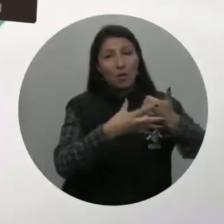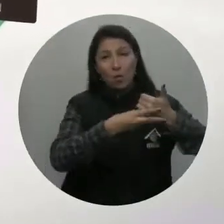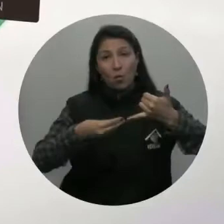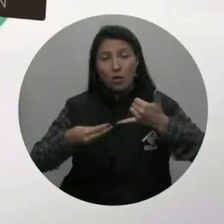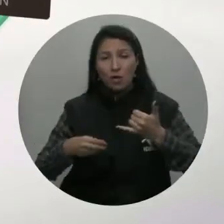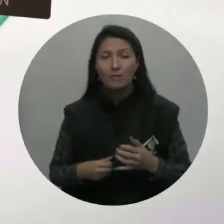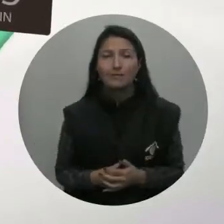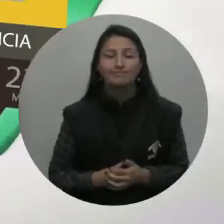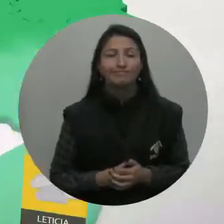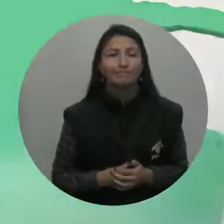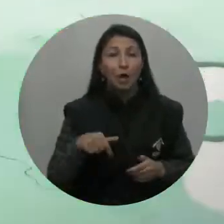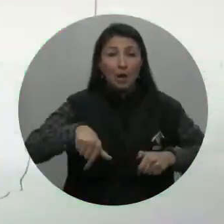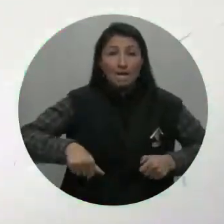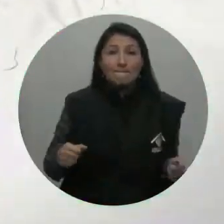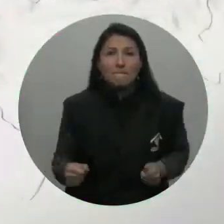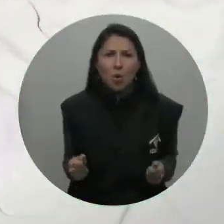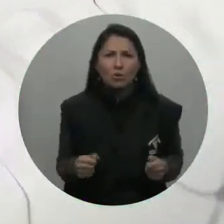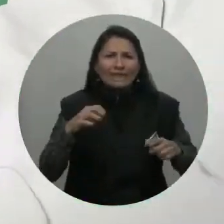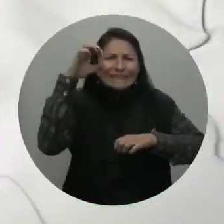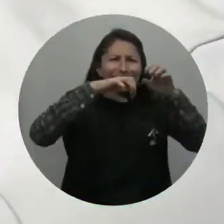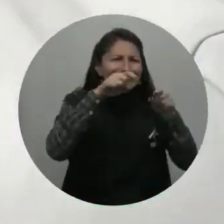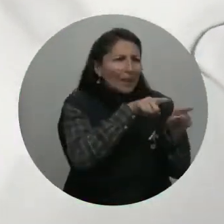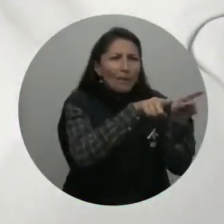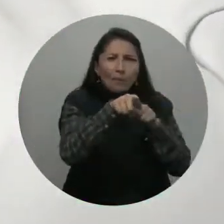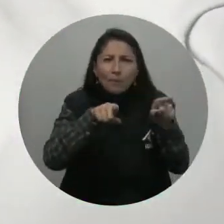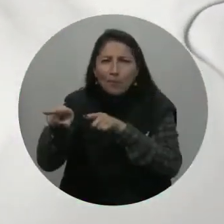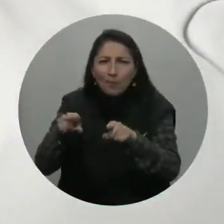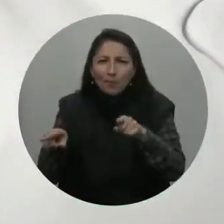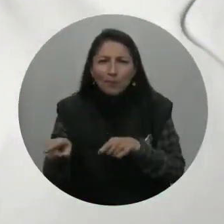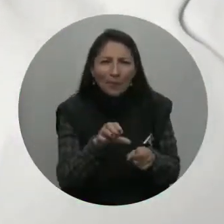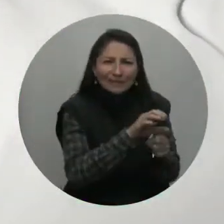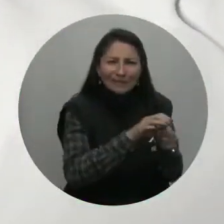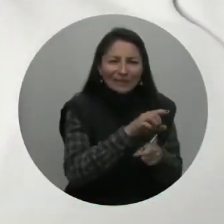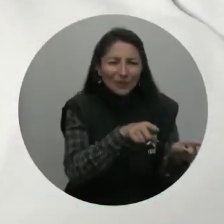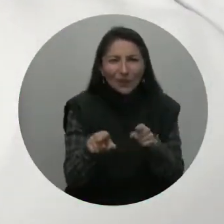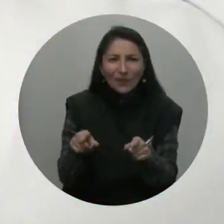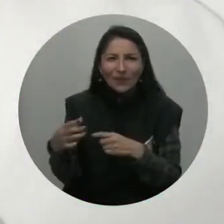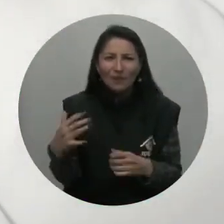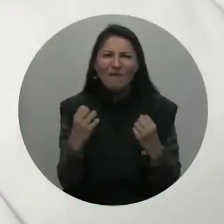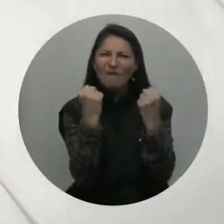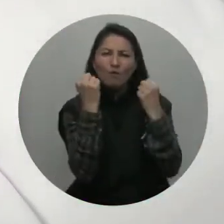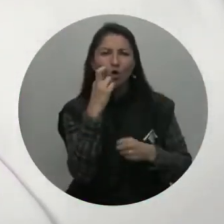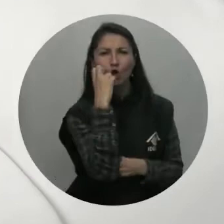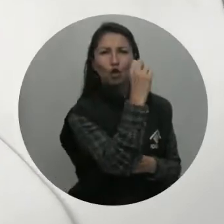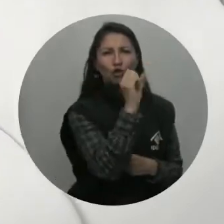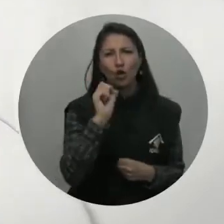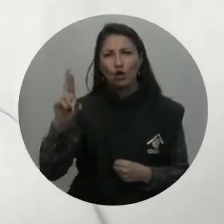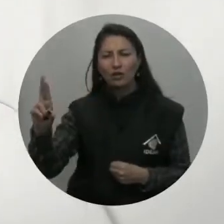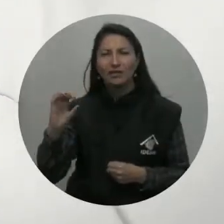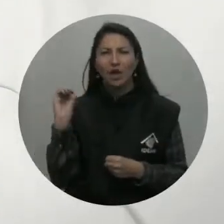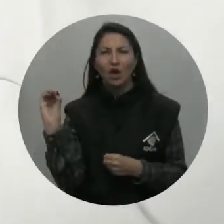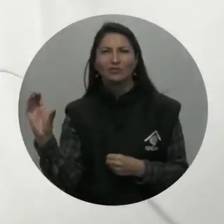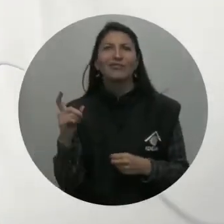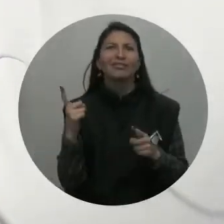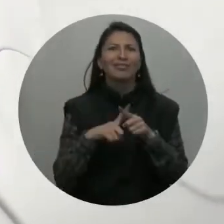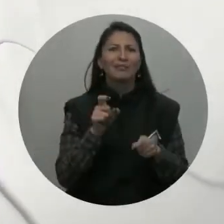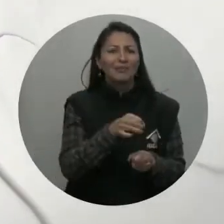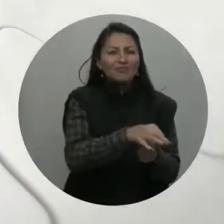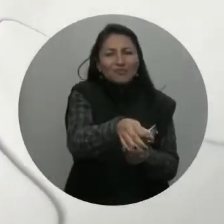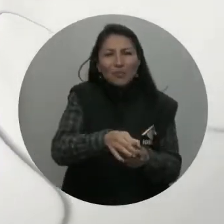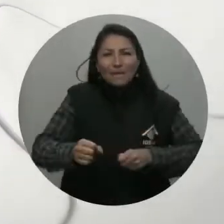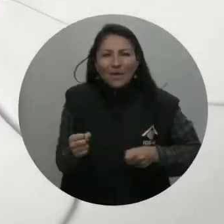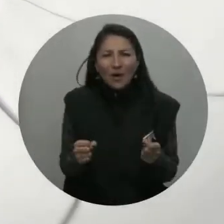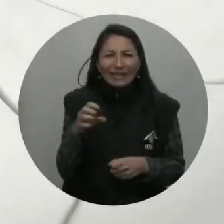Guaviare y en el Guainía En la capital tenemos lluvias en varios sectores de la ciudad Las más fuertes serán en el norte, oriente y occidente